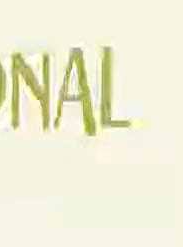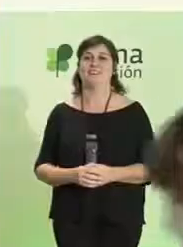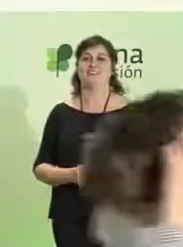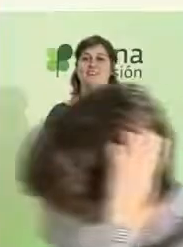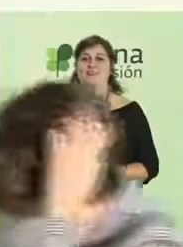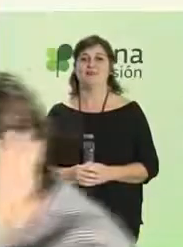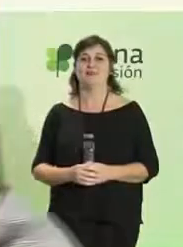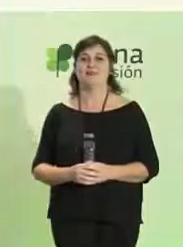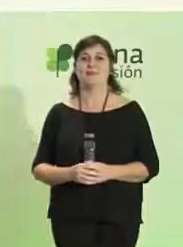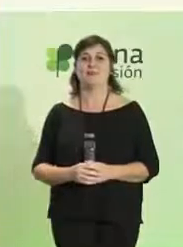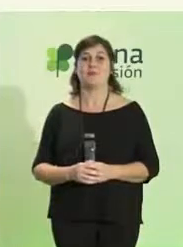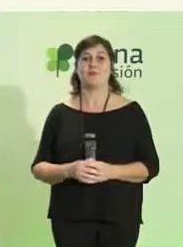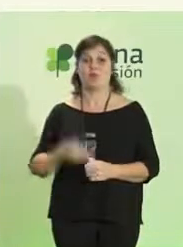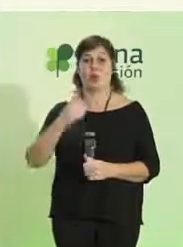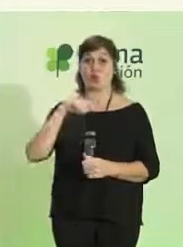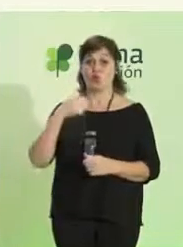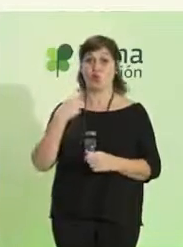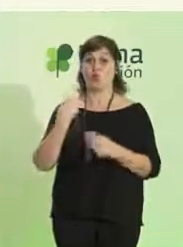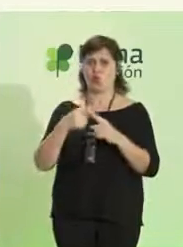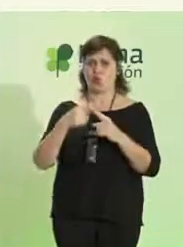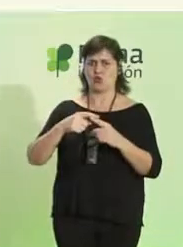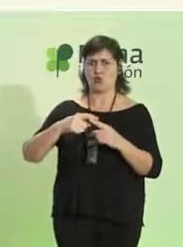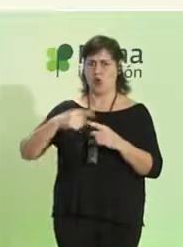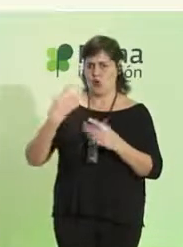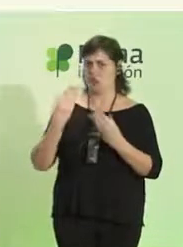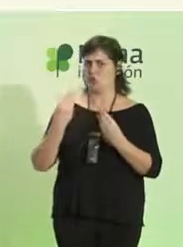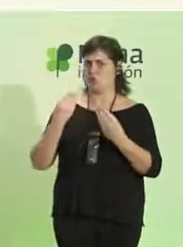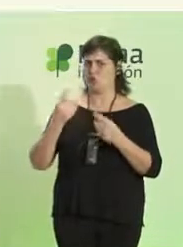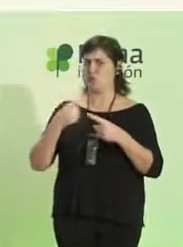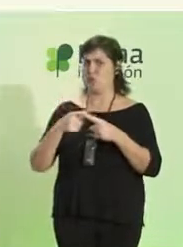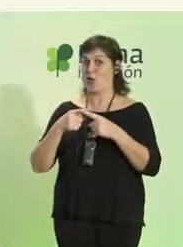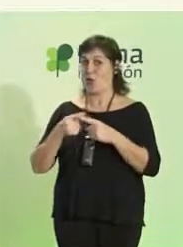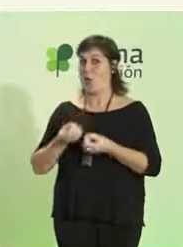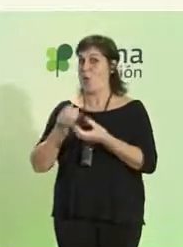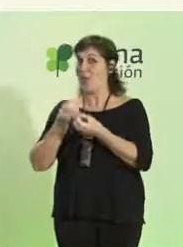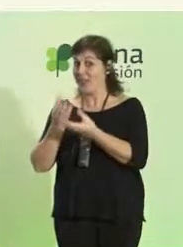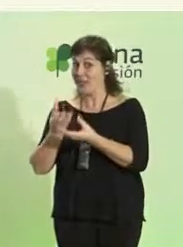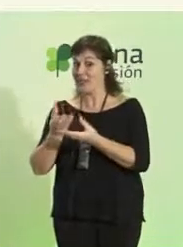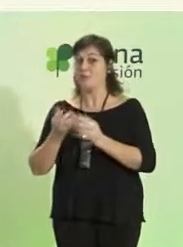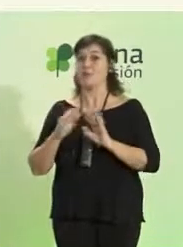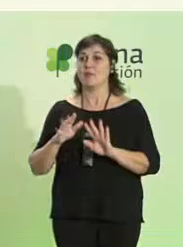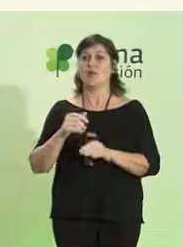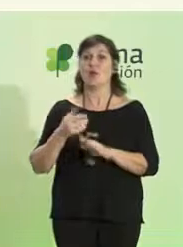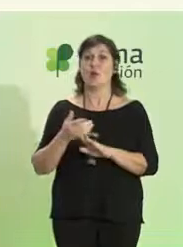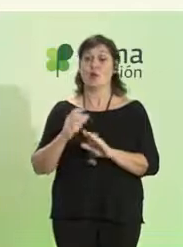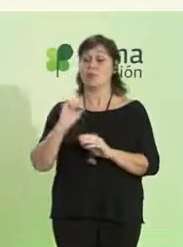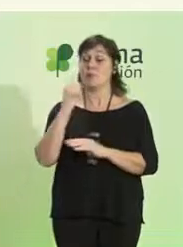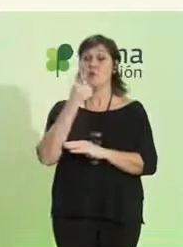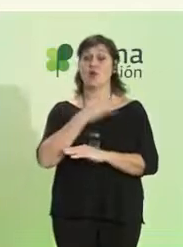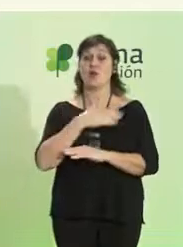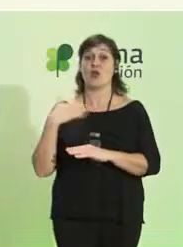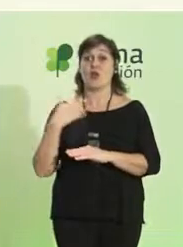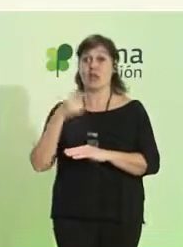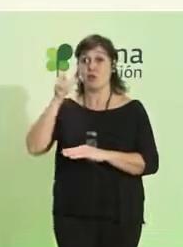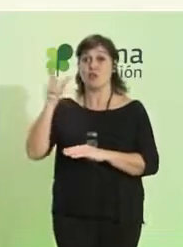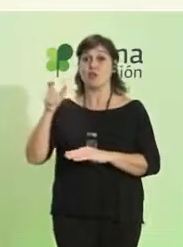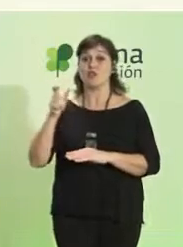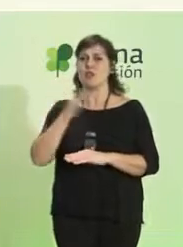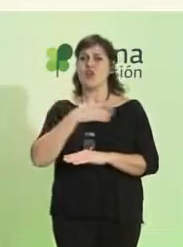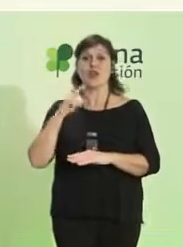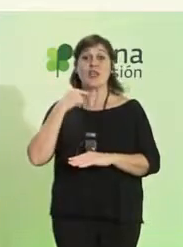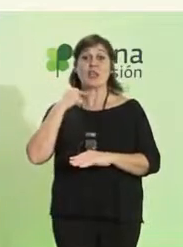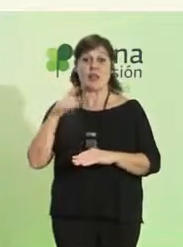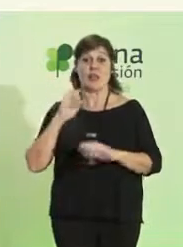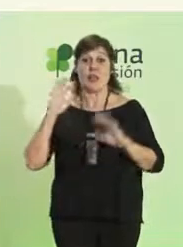Tenemos muchas cosas que compartir, pero antes de nada queremos que las personas que hoy no han querido perderse este Congreso